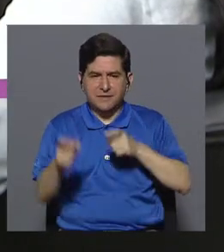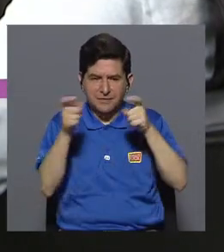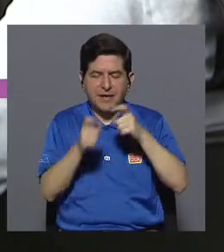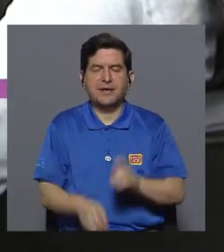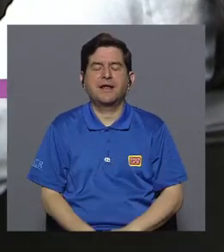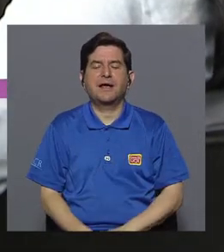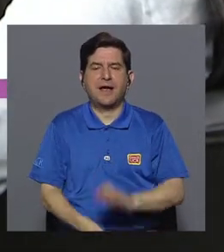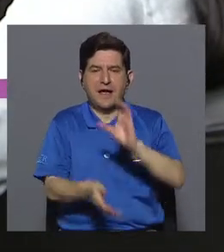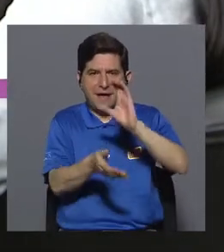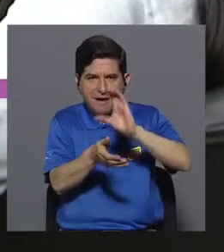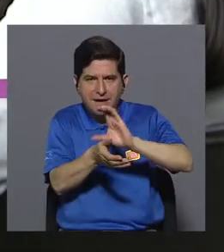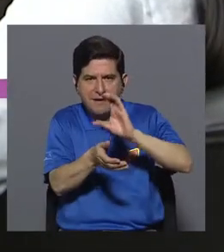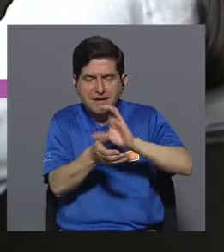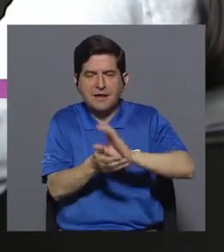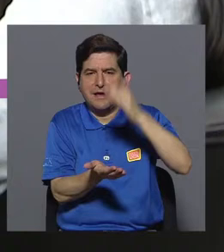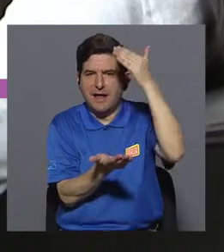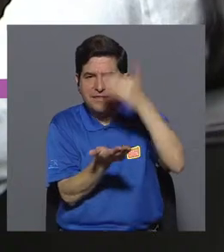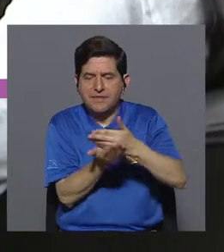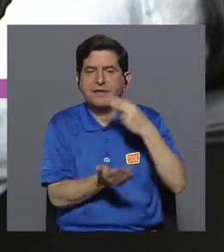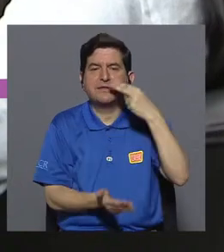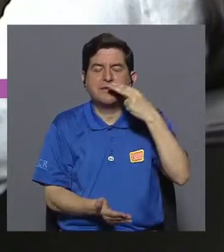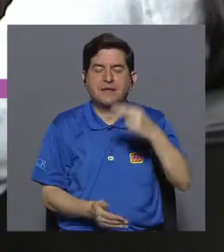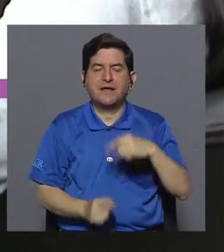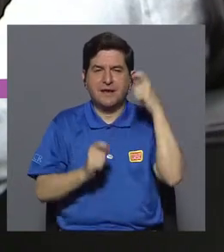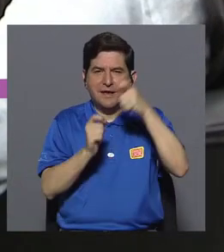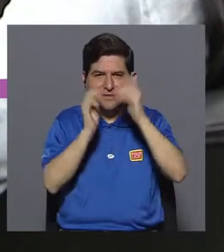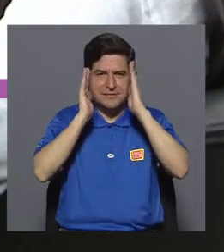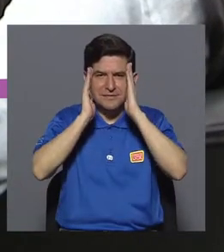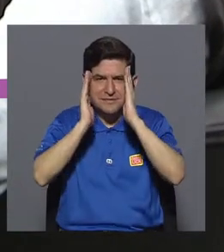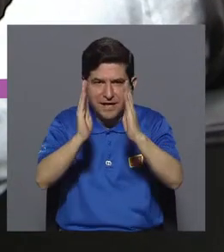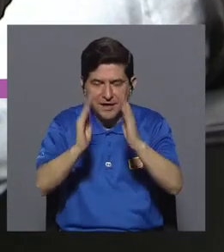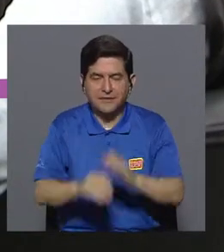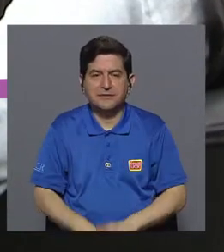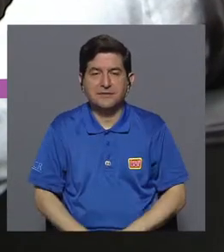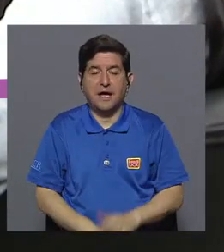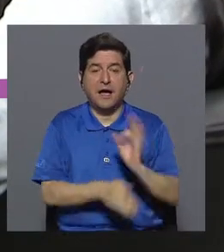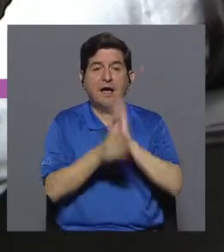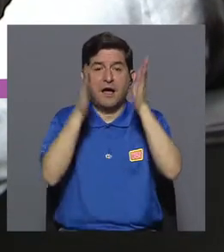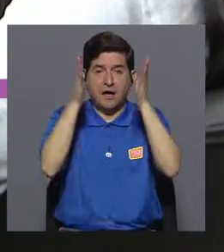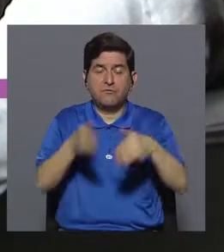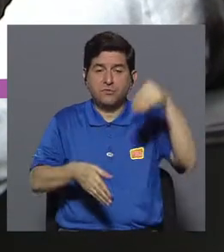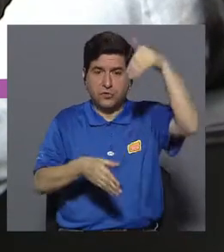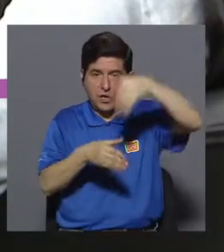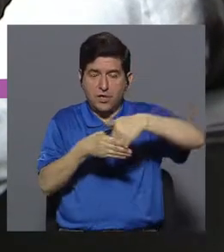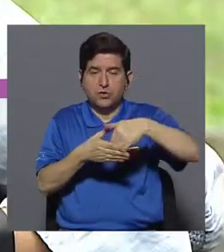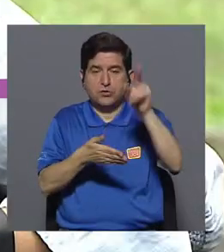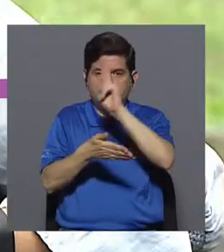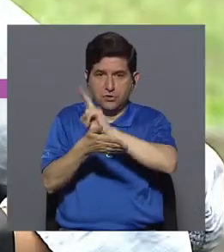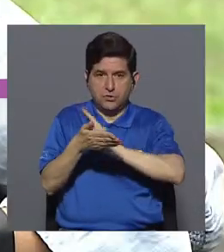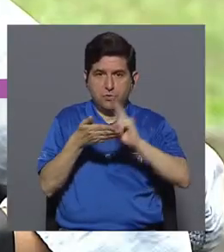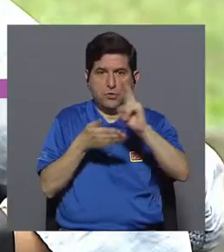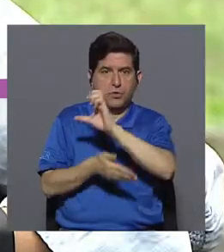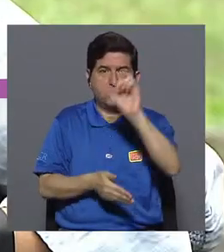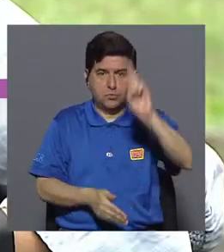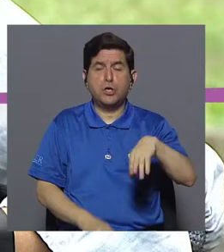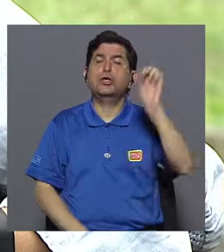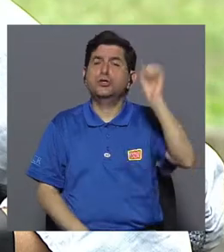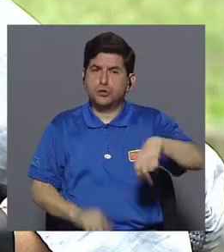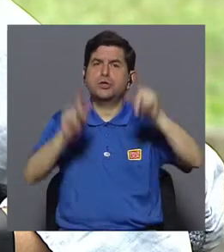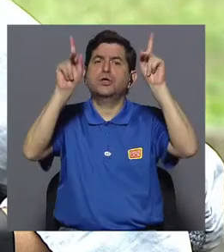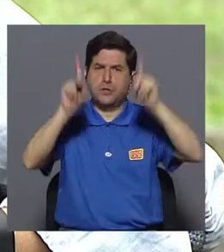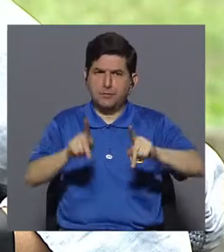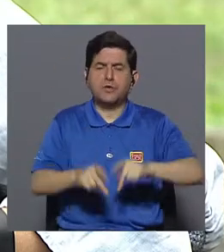cesación de fumado y son dirigidas específicamente a funcionarios de la Universidad de Costa Rica y claro que sí. Hay personas que se